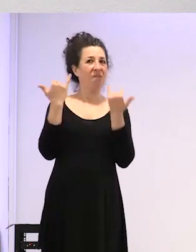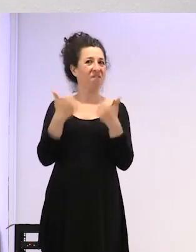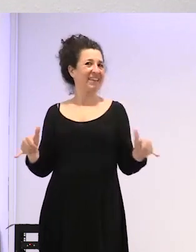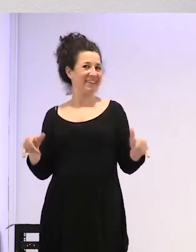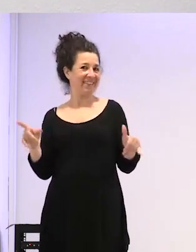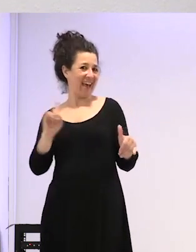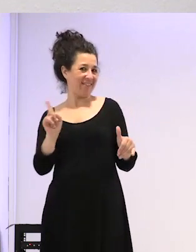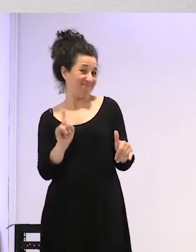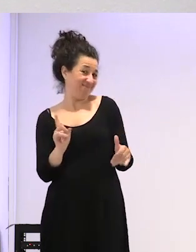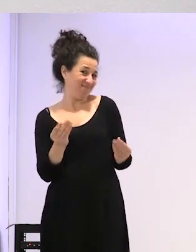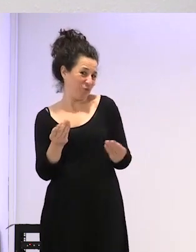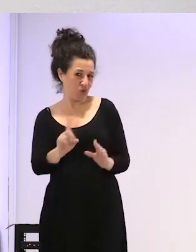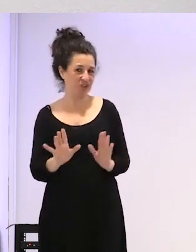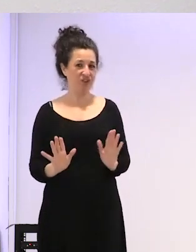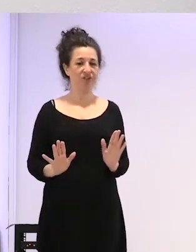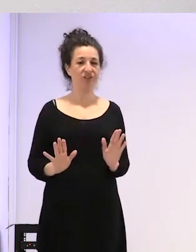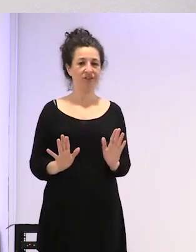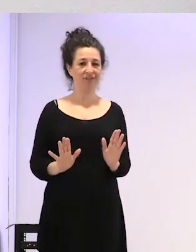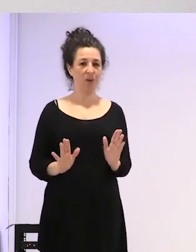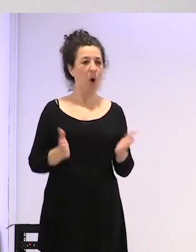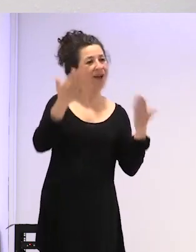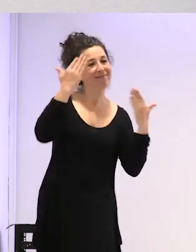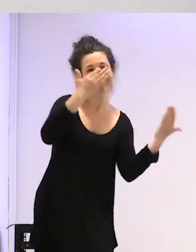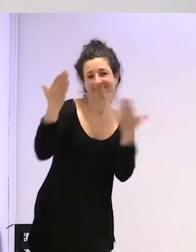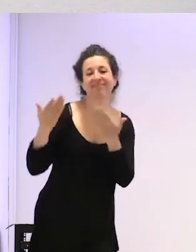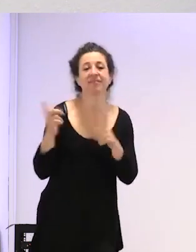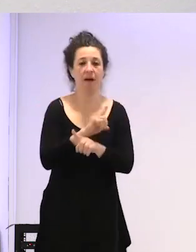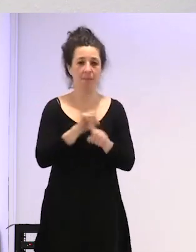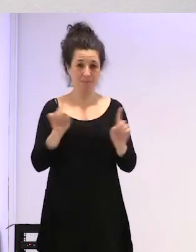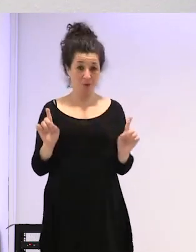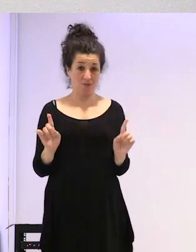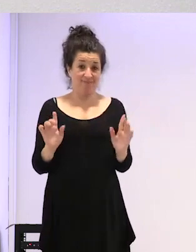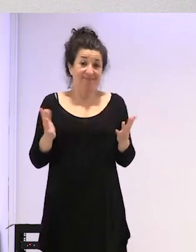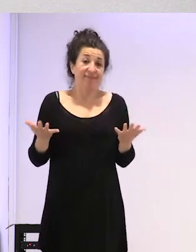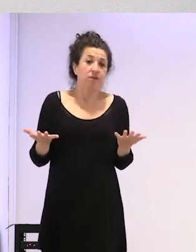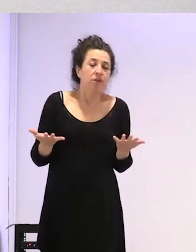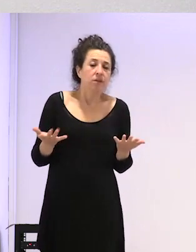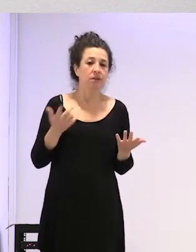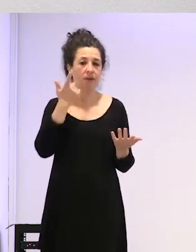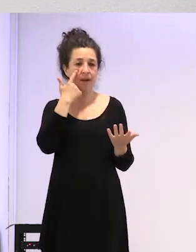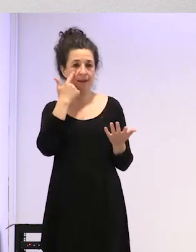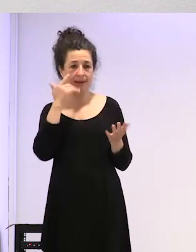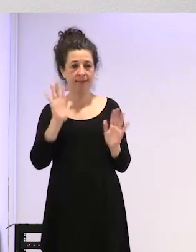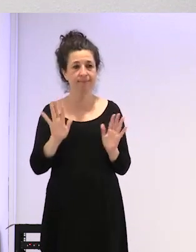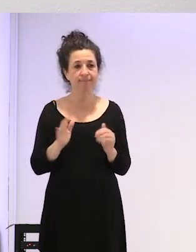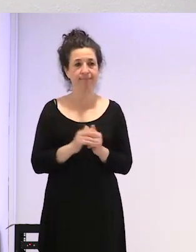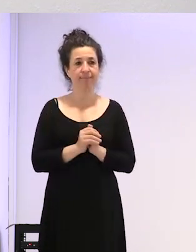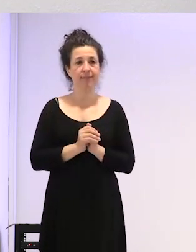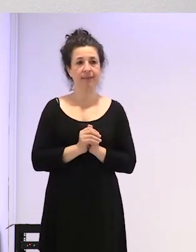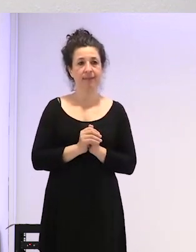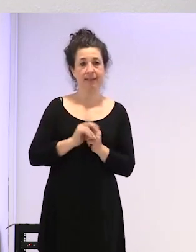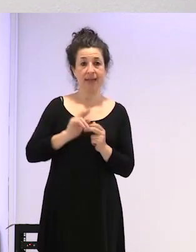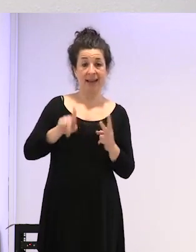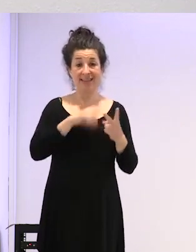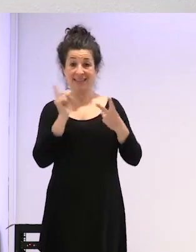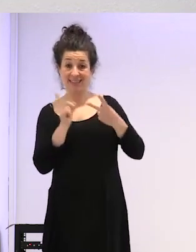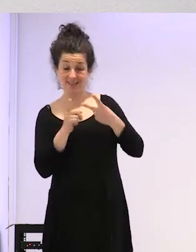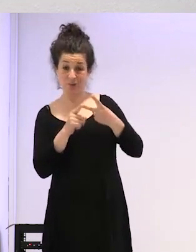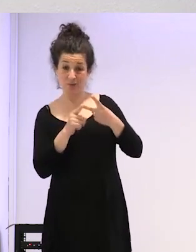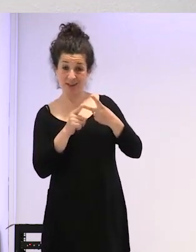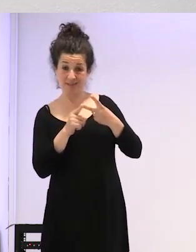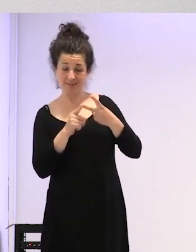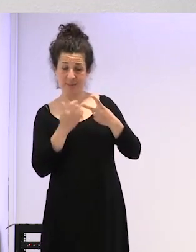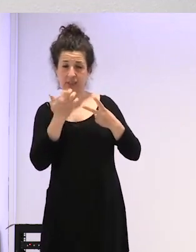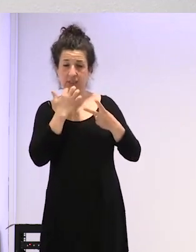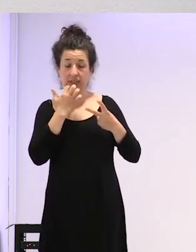¿no? y no te felicitan por lo tanto ahí hay la segunda parte que es si te